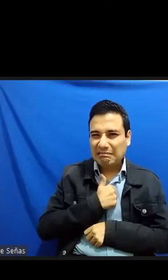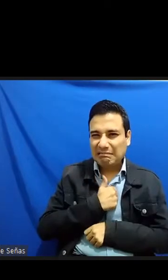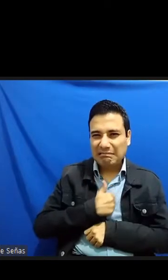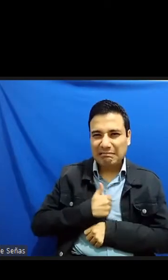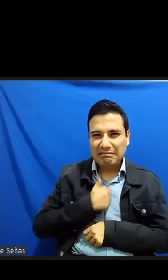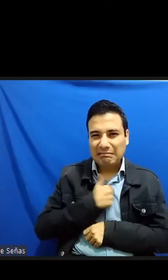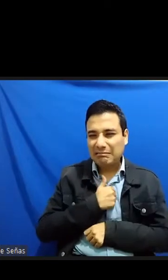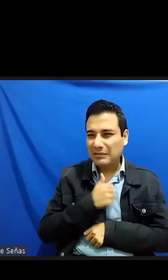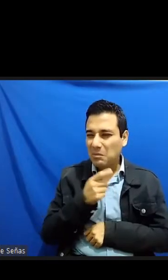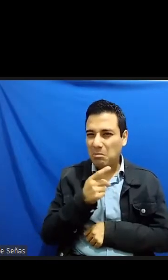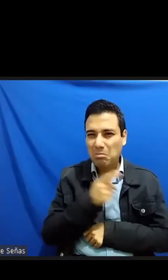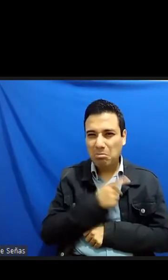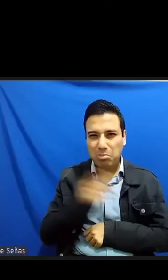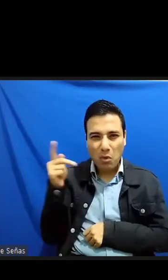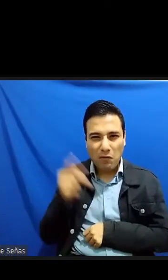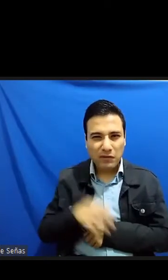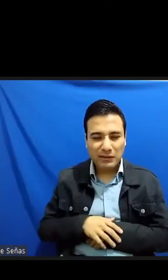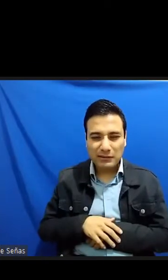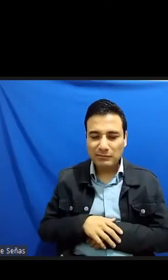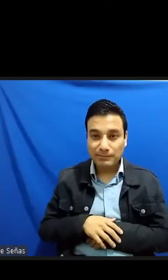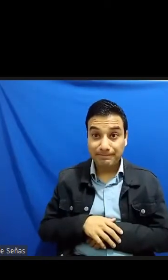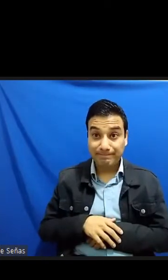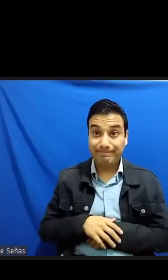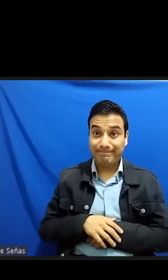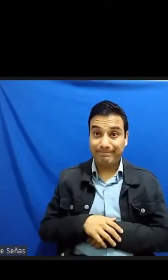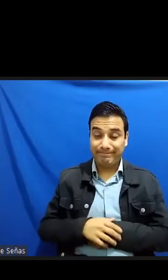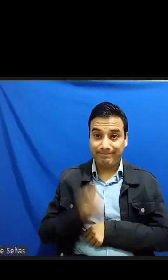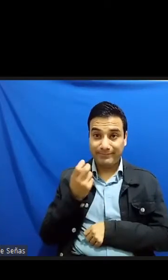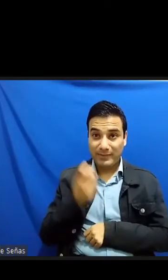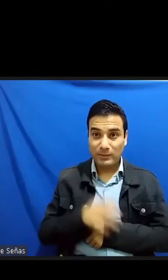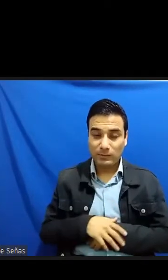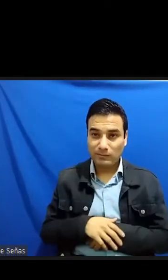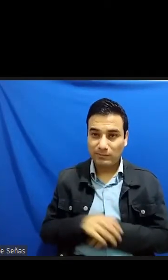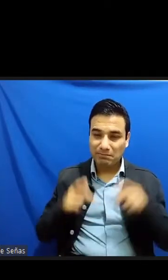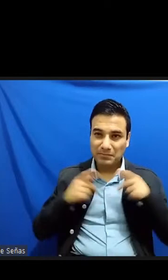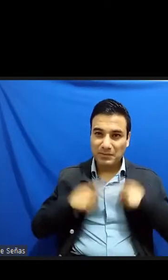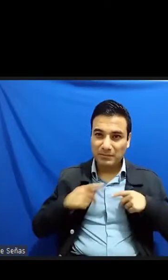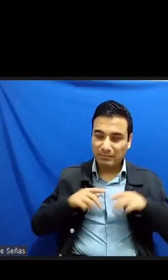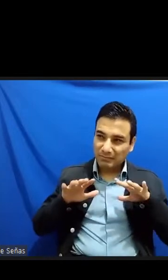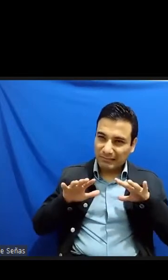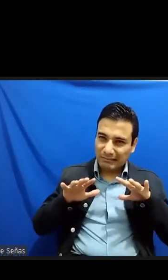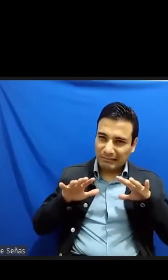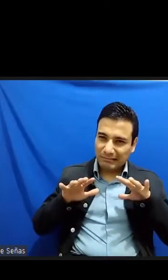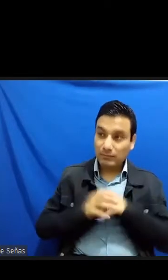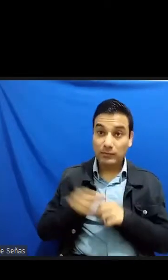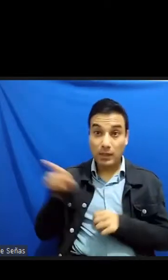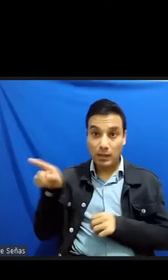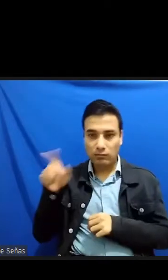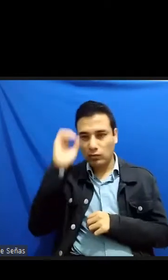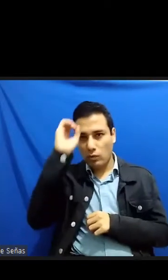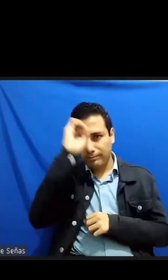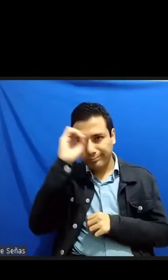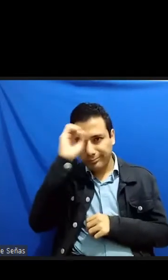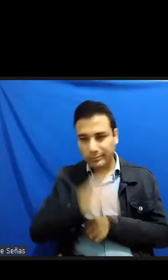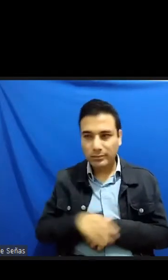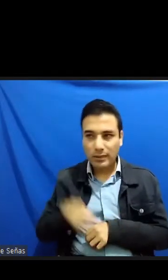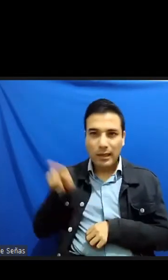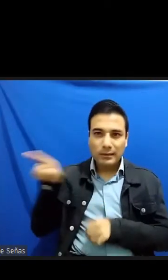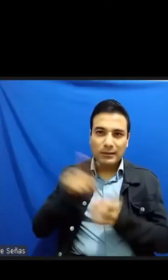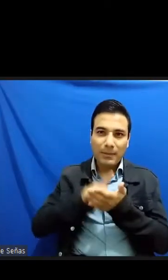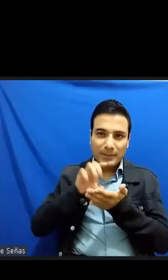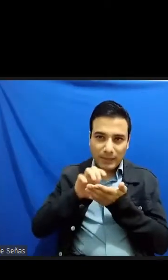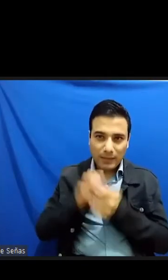la debacle apreciada a través de una mirada única del ojo enfermo propio del que no está